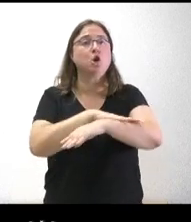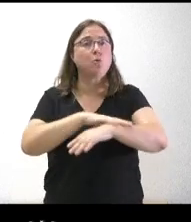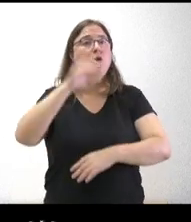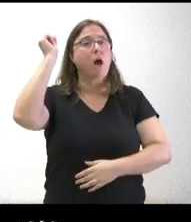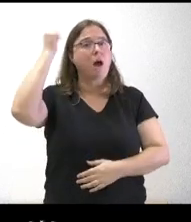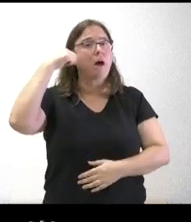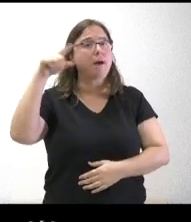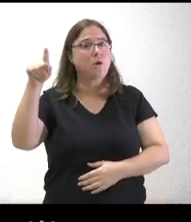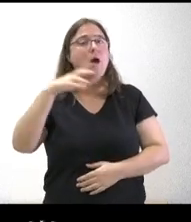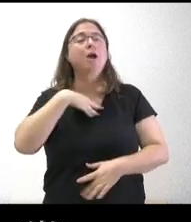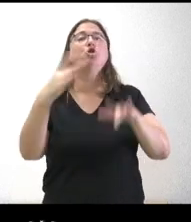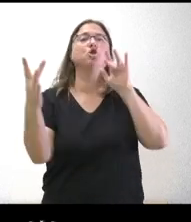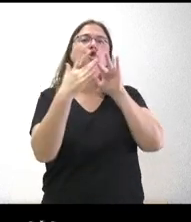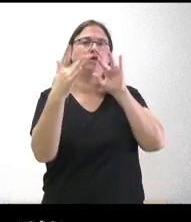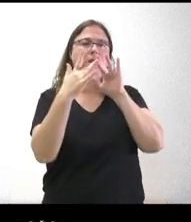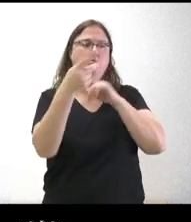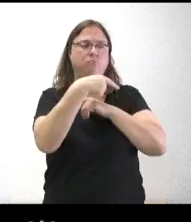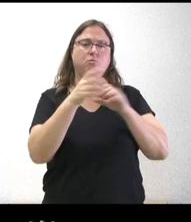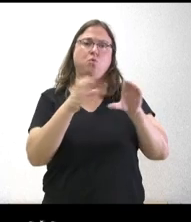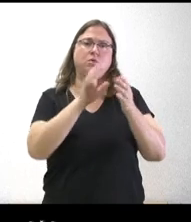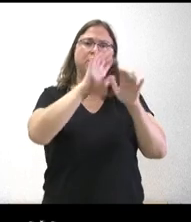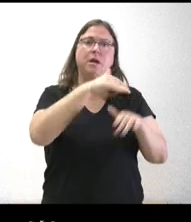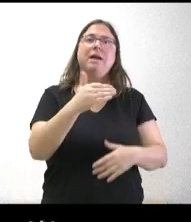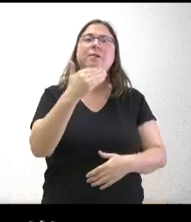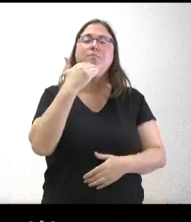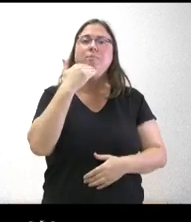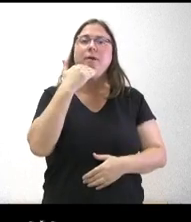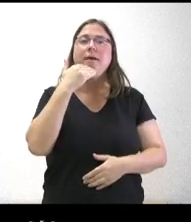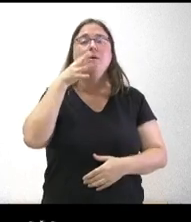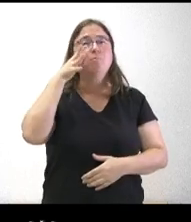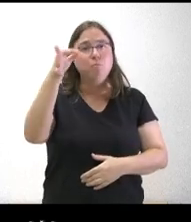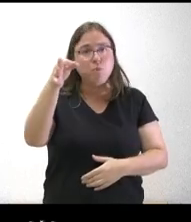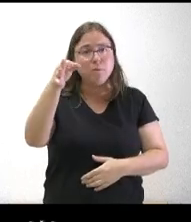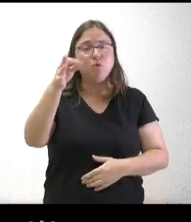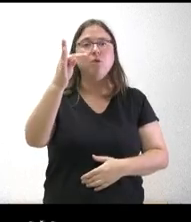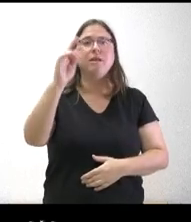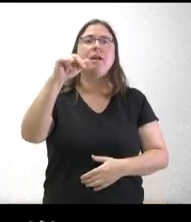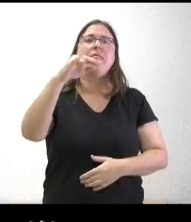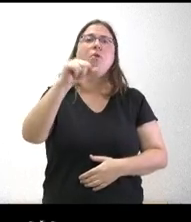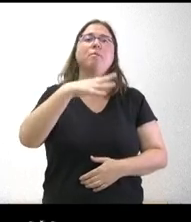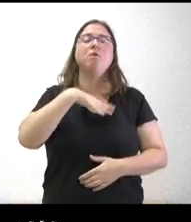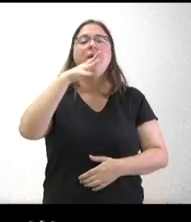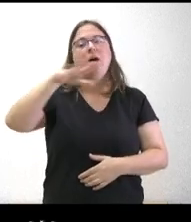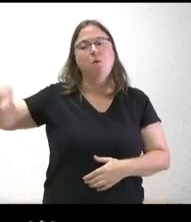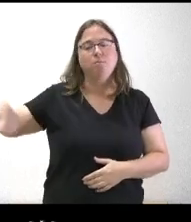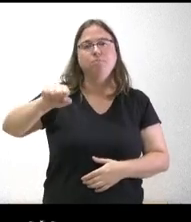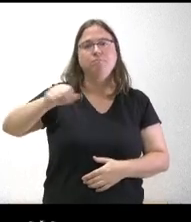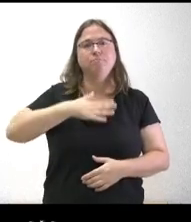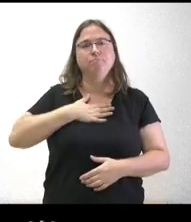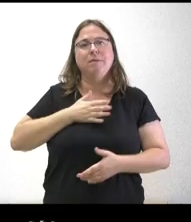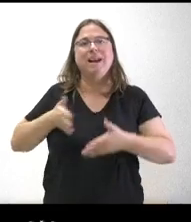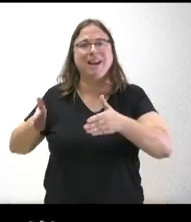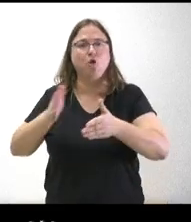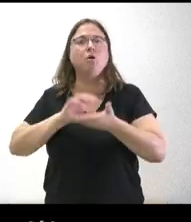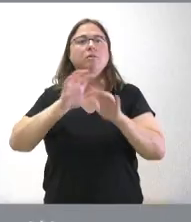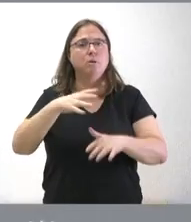se habría puesto en contacto para solicitar que Tarazona pueda acoger el agua directamente en terreno de Castilla y León del nacimiento del río